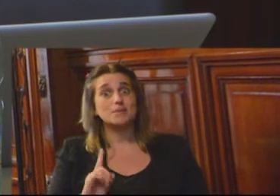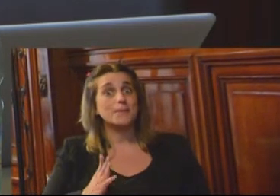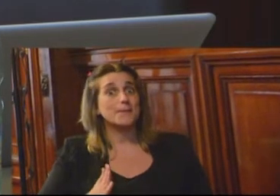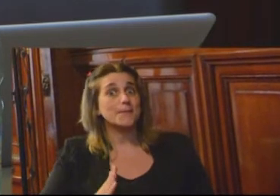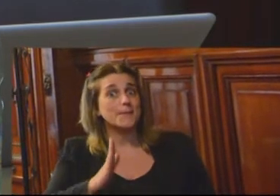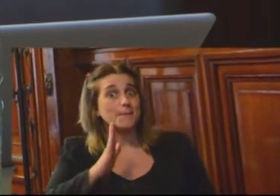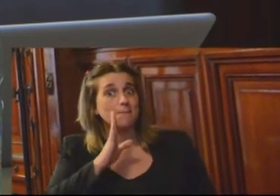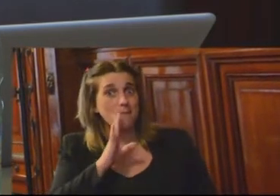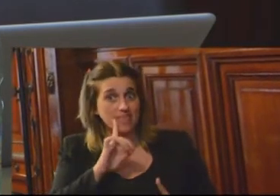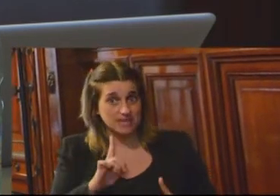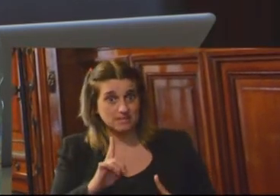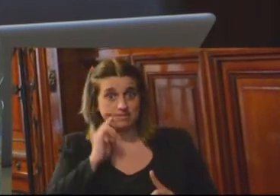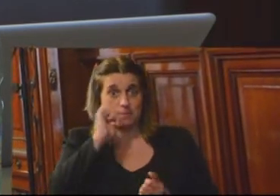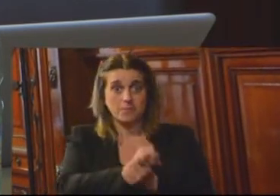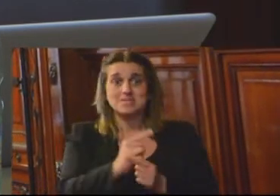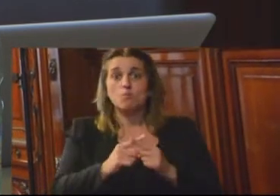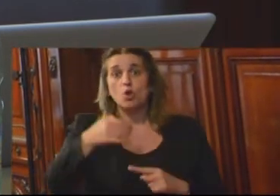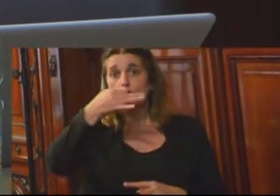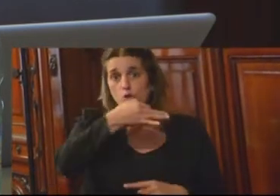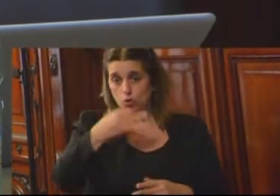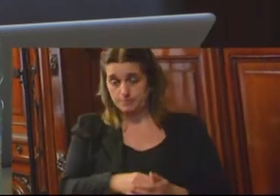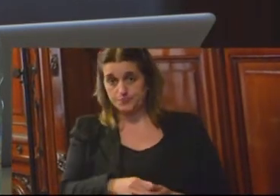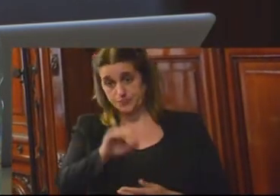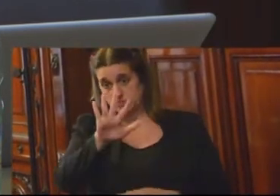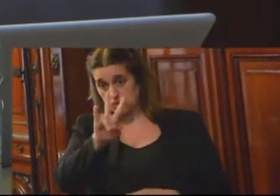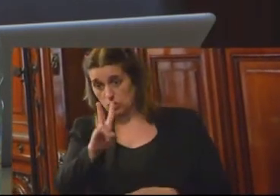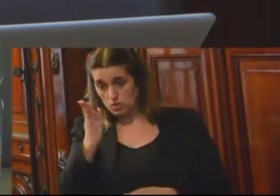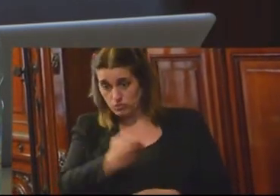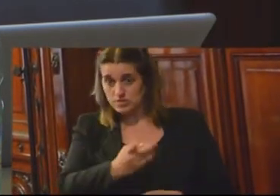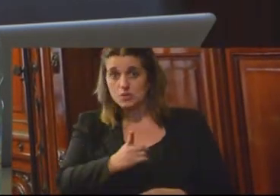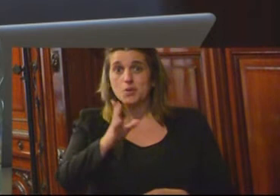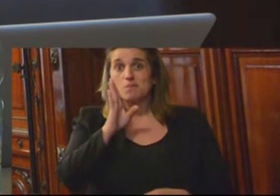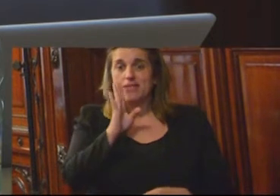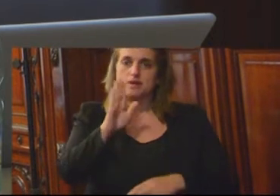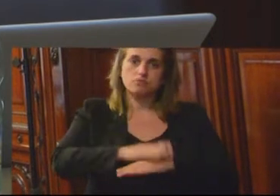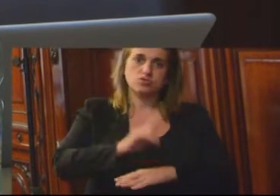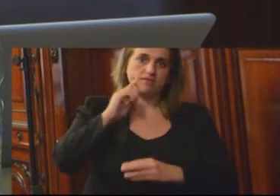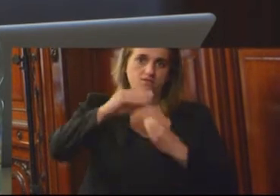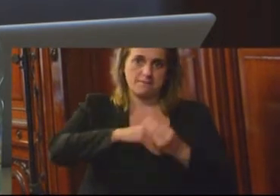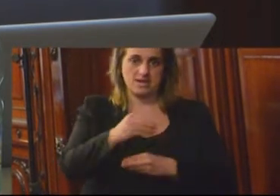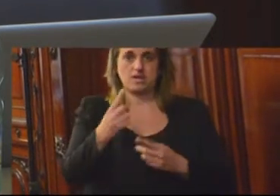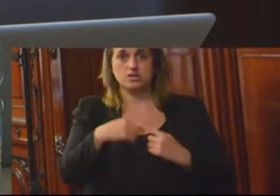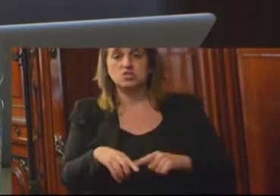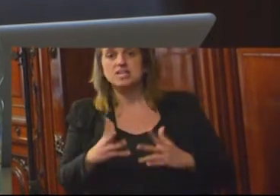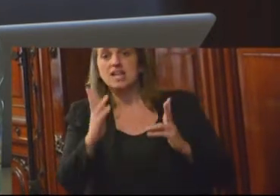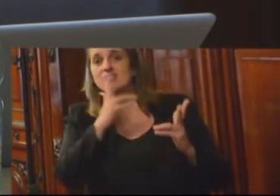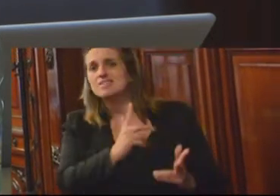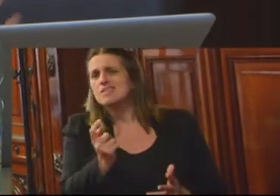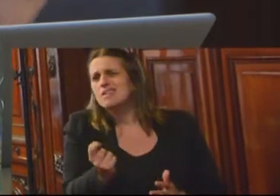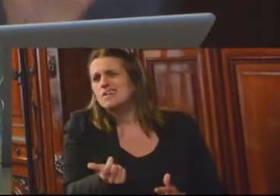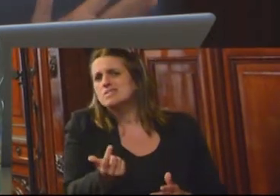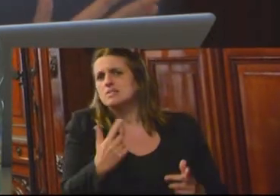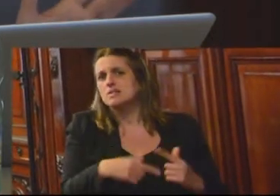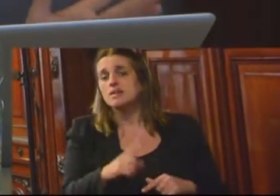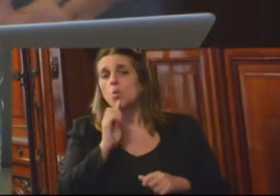las que están encarceladas por drogas y de estas el 52% por lo menos son madres cabeza de familia. Es decir, que tienen casi exclusivamente